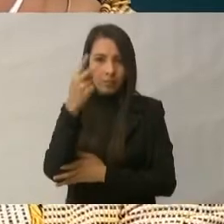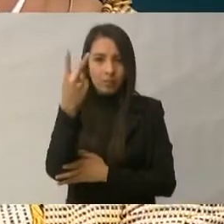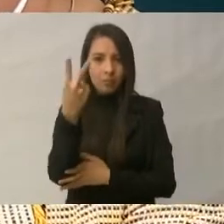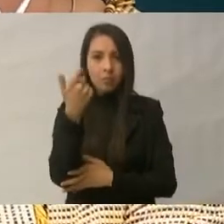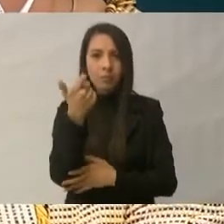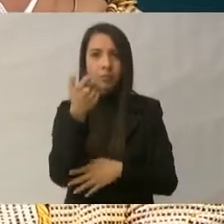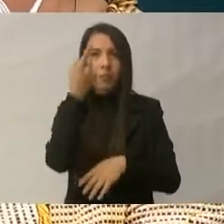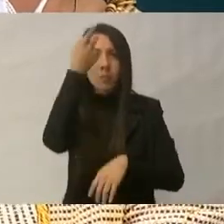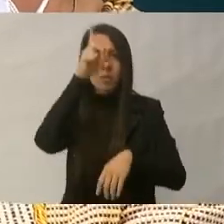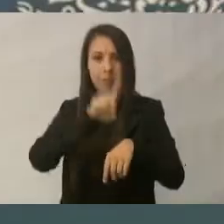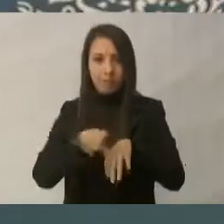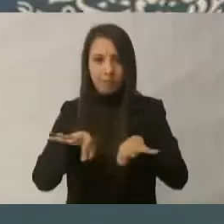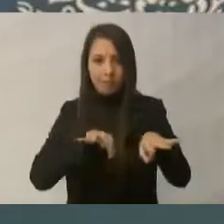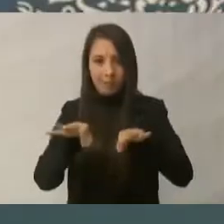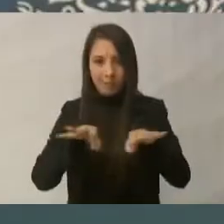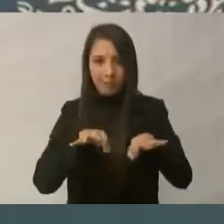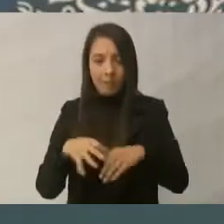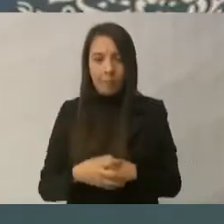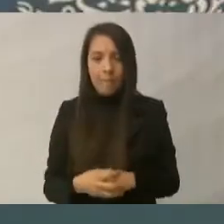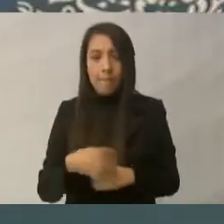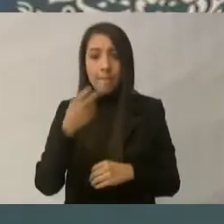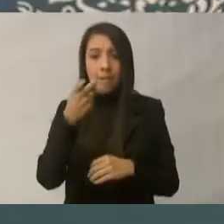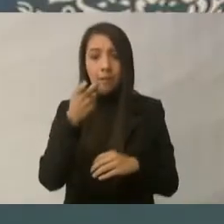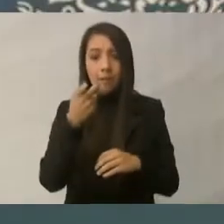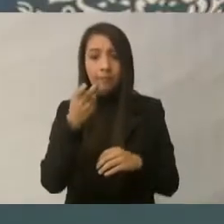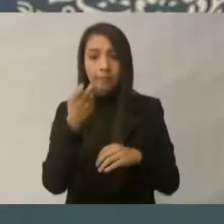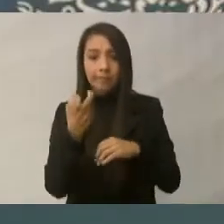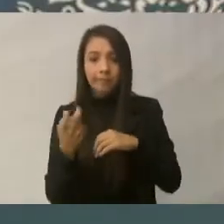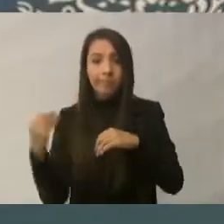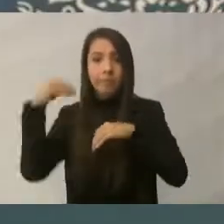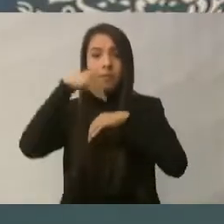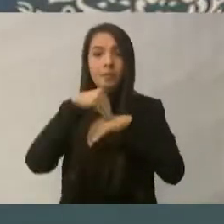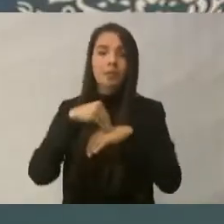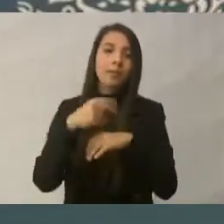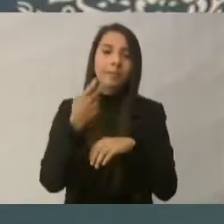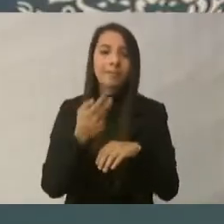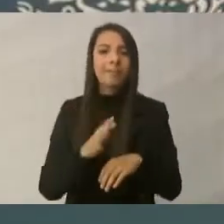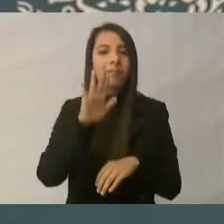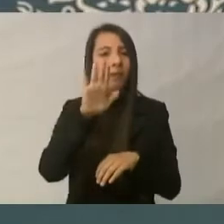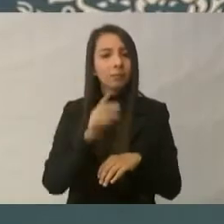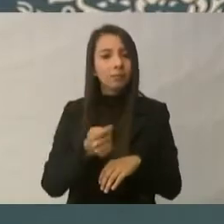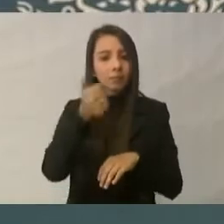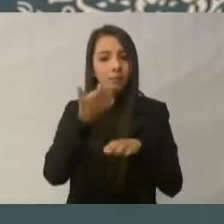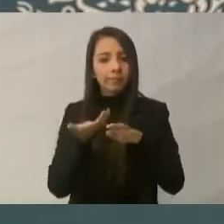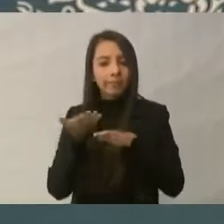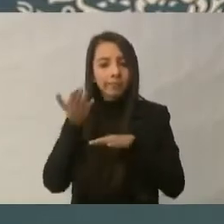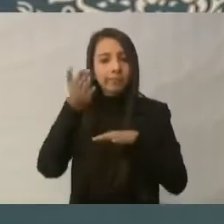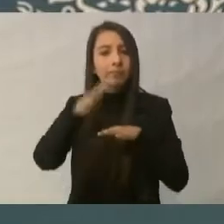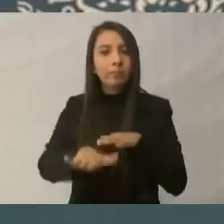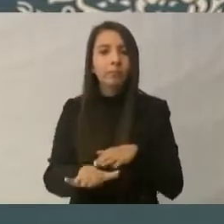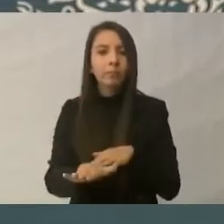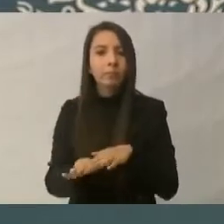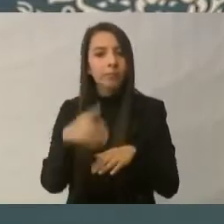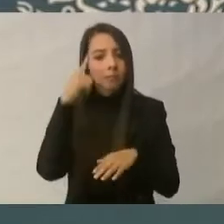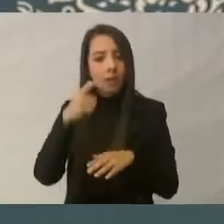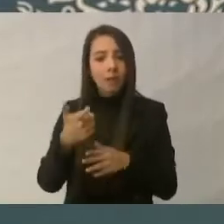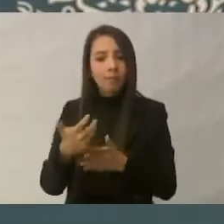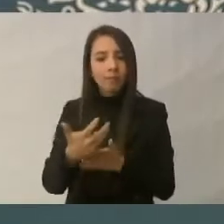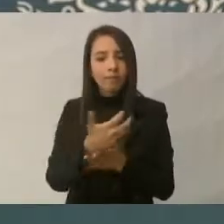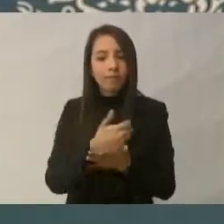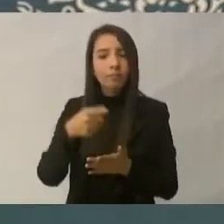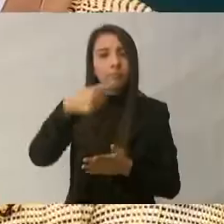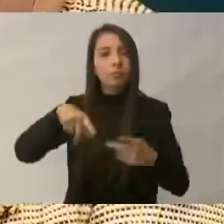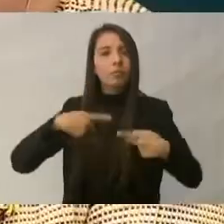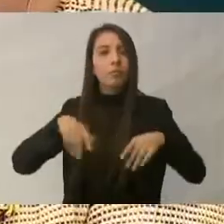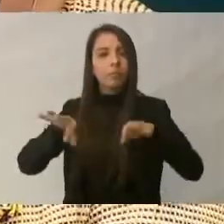diarios. Este incremento significó un primer paso para recuperar el poder adquisitivo de los trabajadores